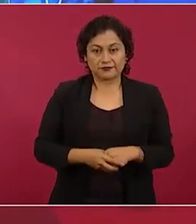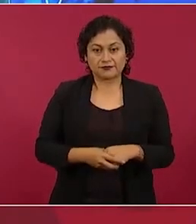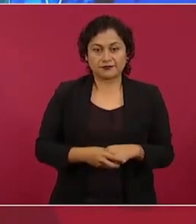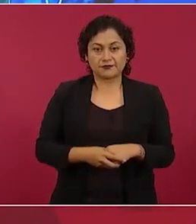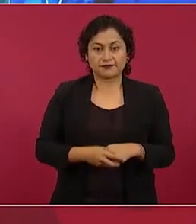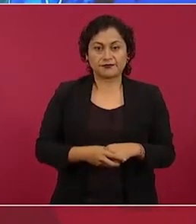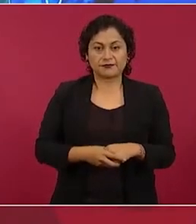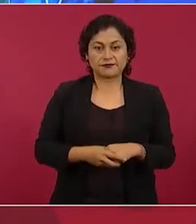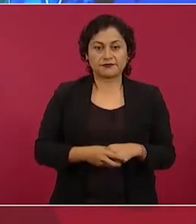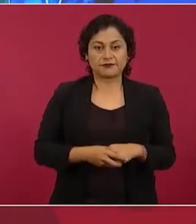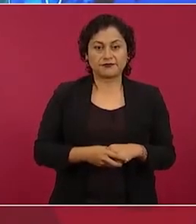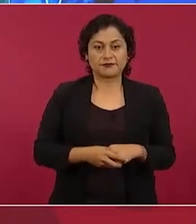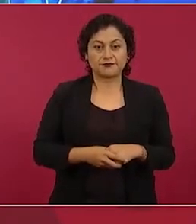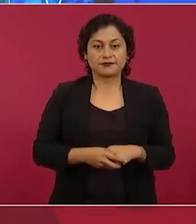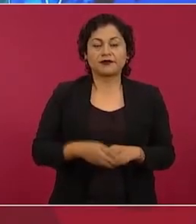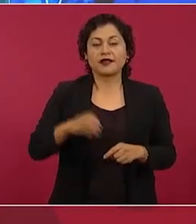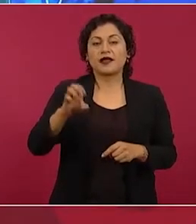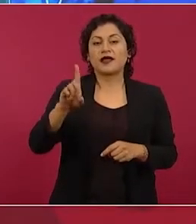Es de Ná,